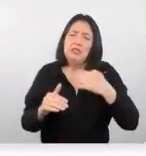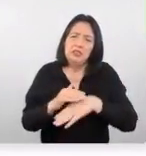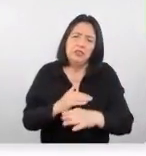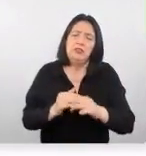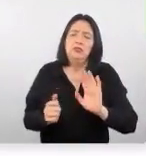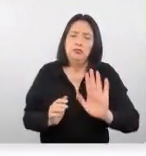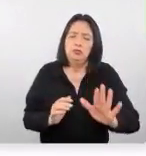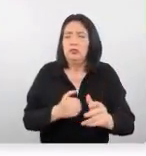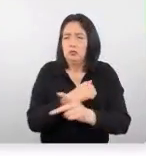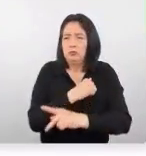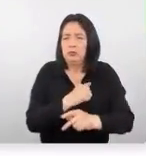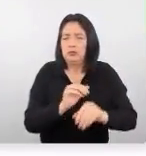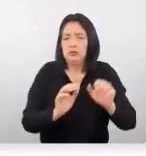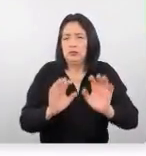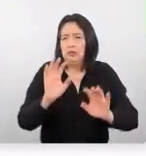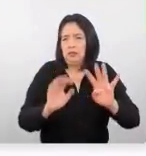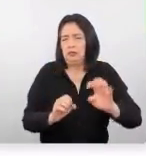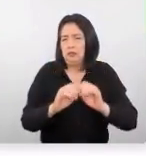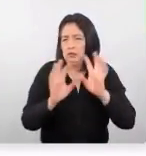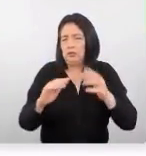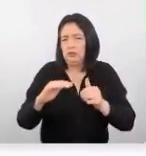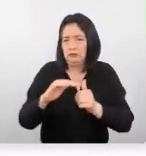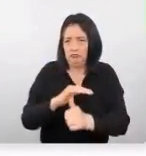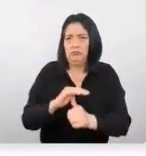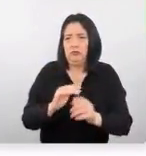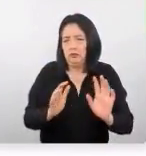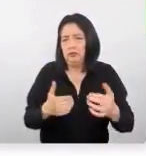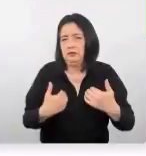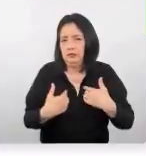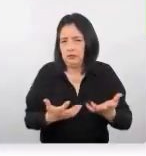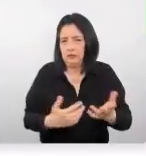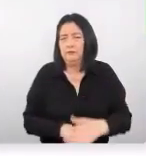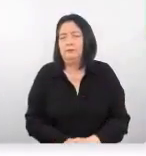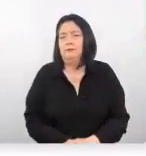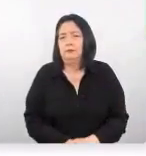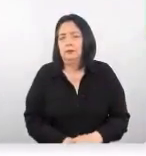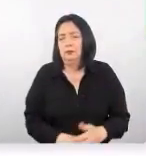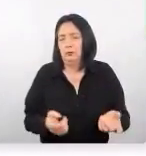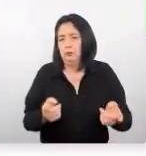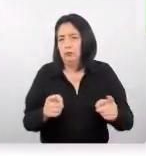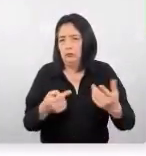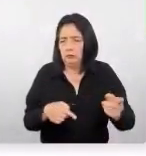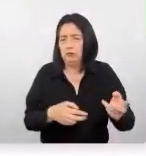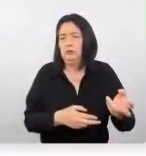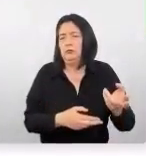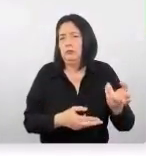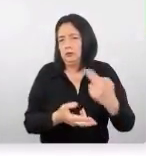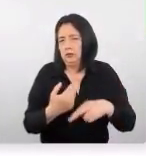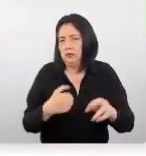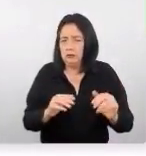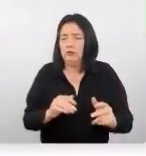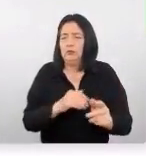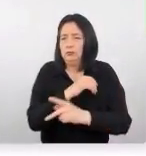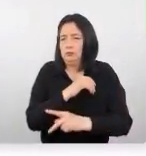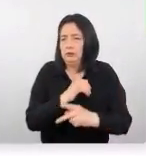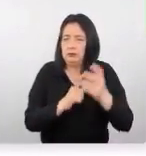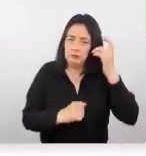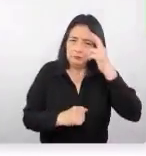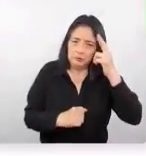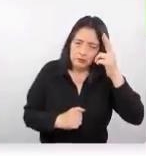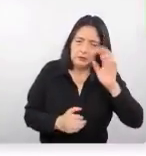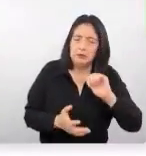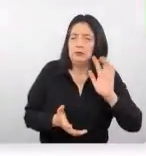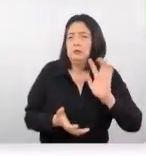14 días de cuarentena que están que están teniendo al momento de retornar a su país es por ello